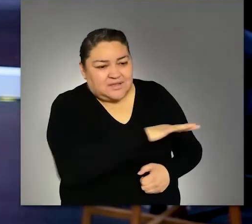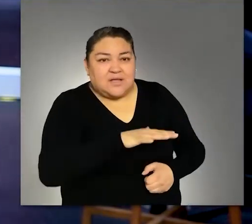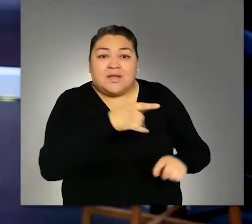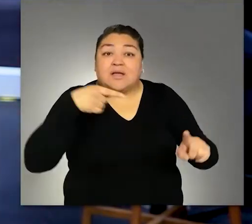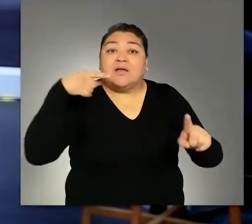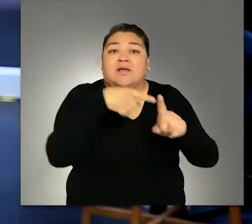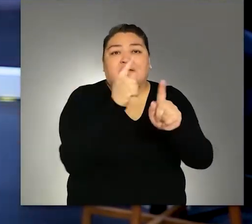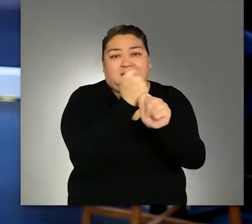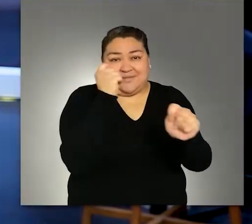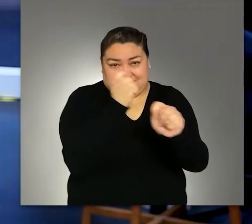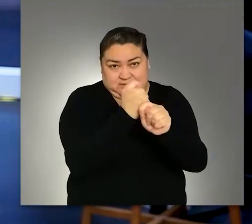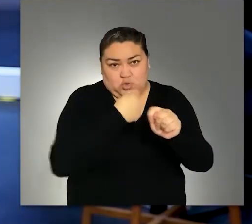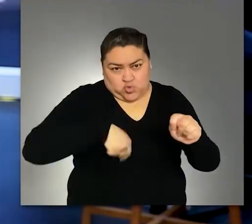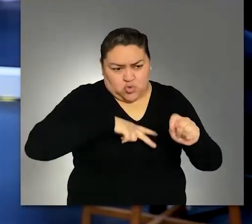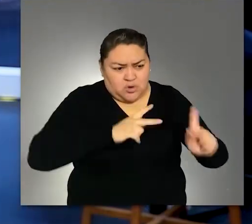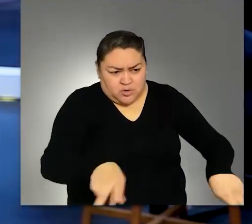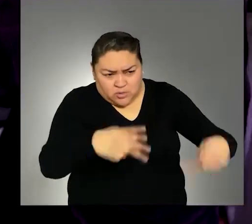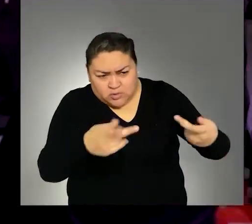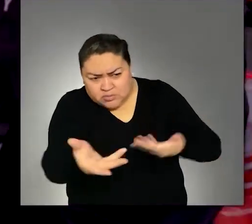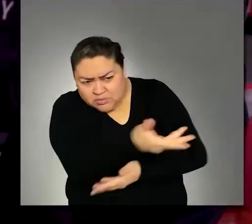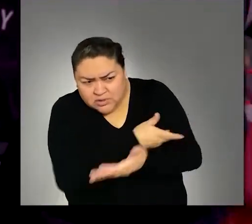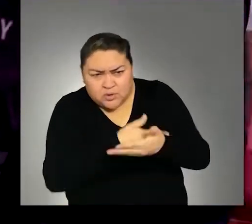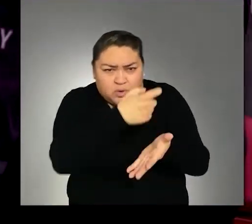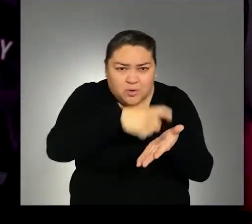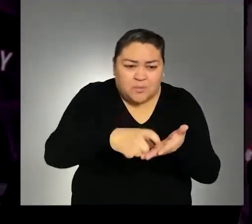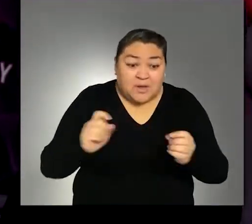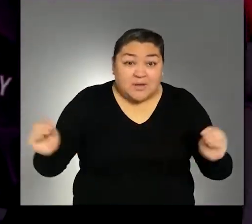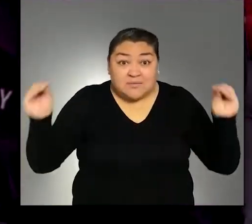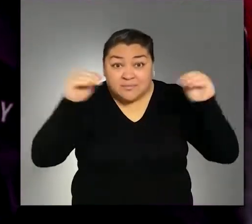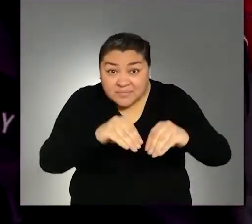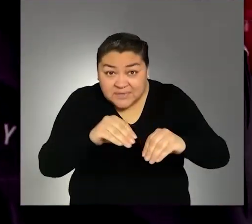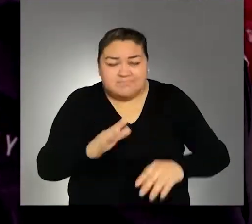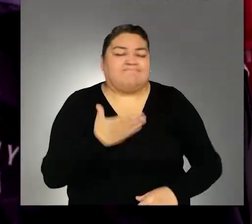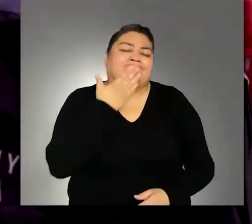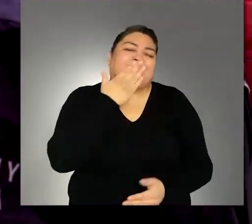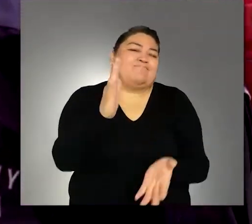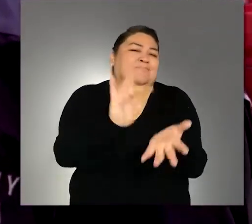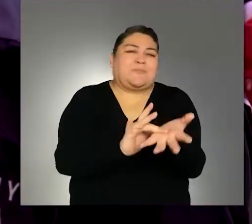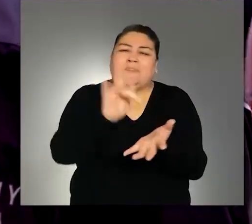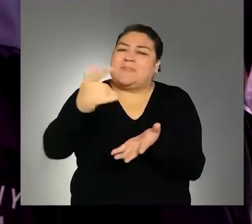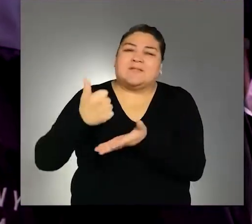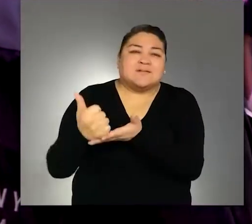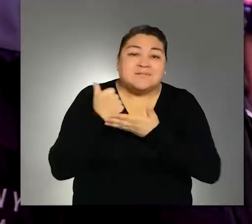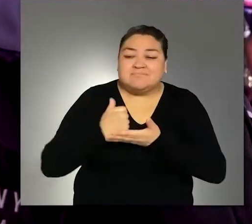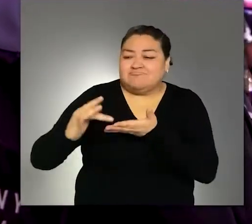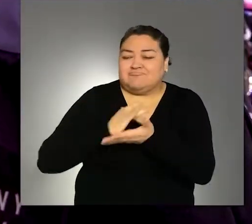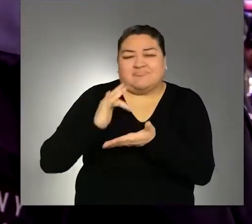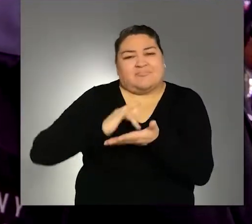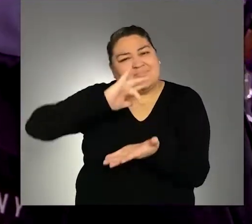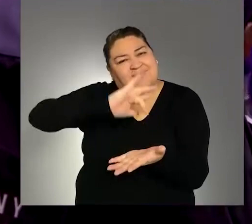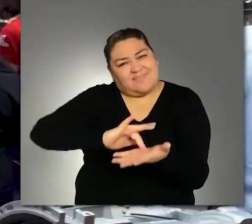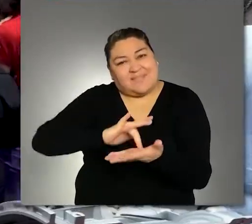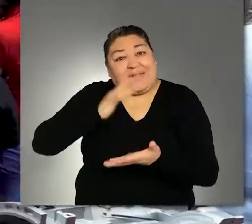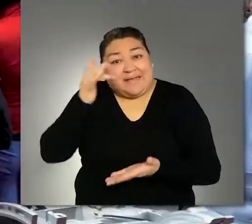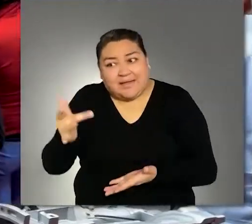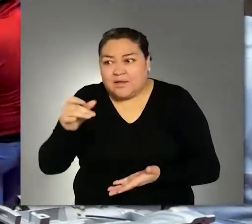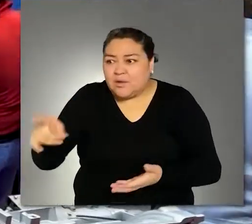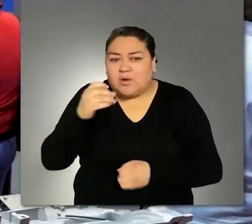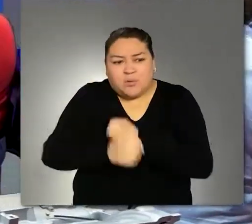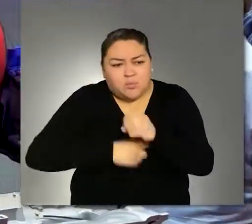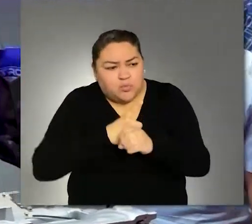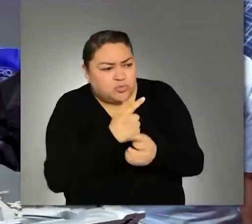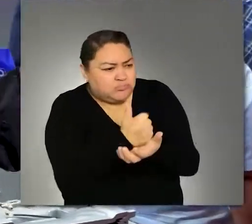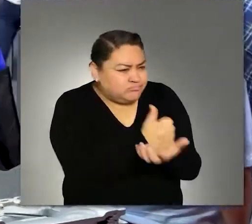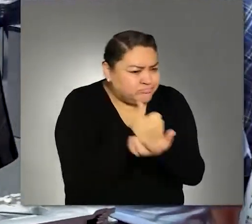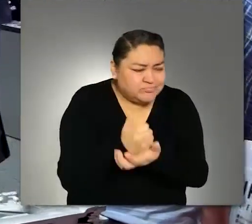ahora sí que a todos los que trabajamos en la industria del transporte, por permitirnos hacer el evento aquí y darnos todas las facilidades, que le